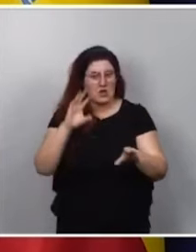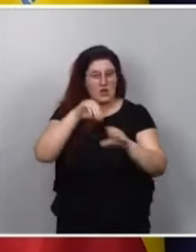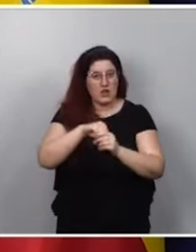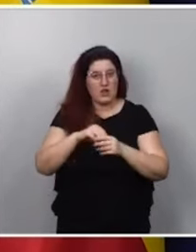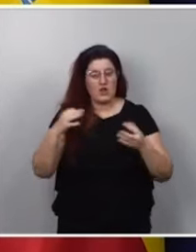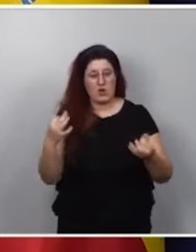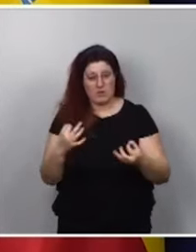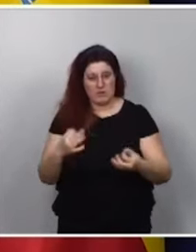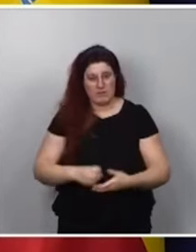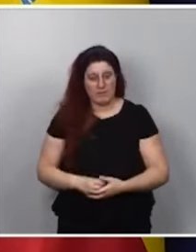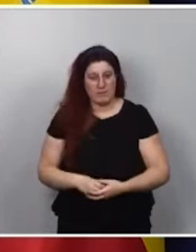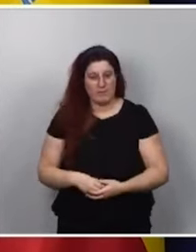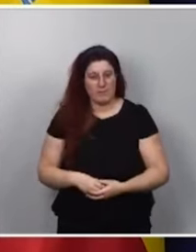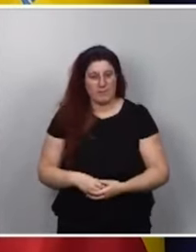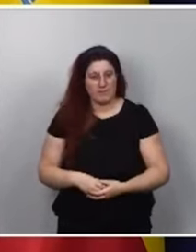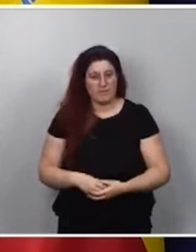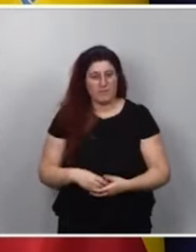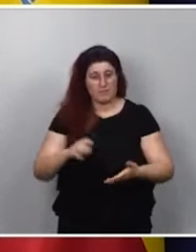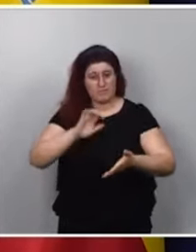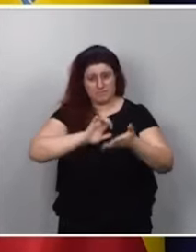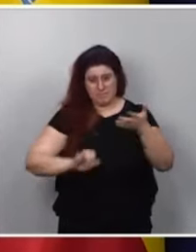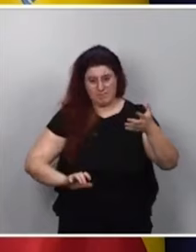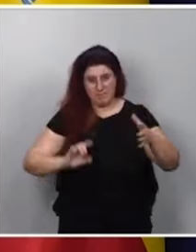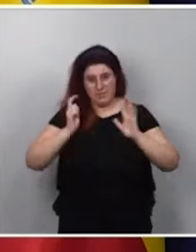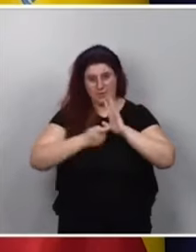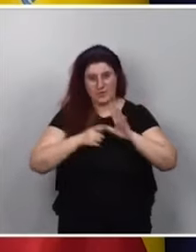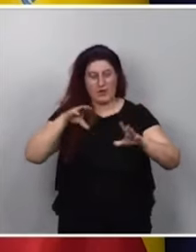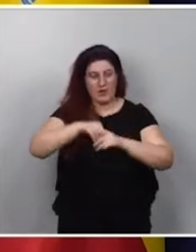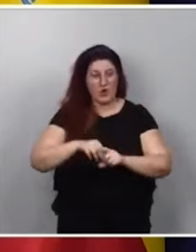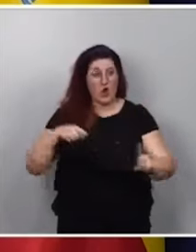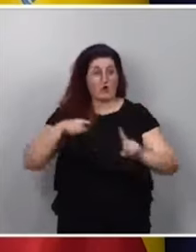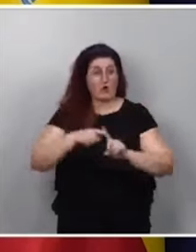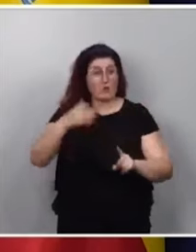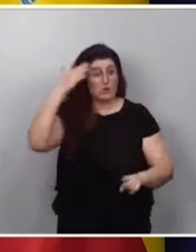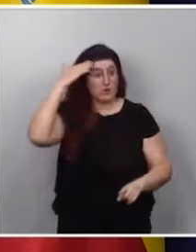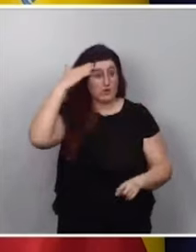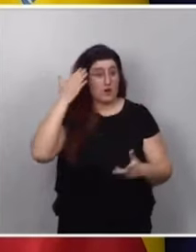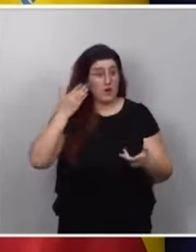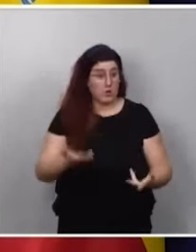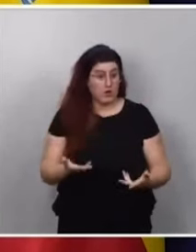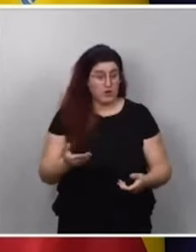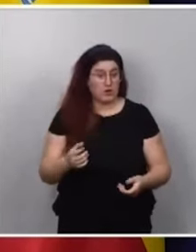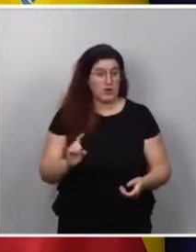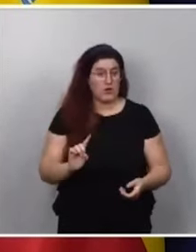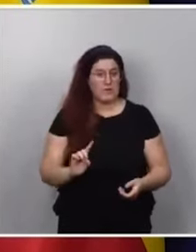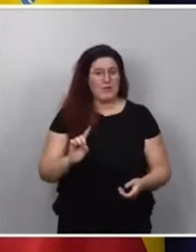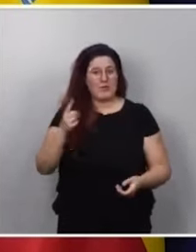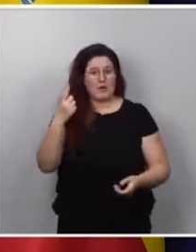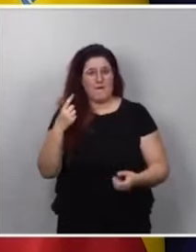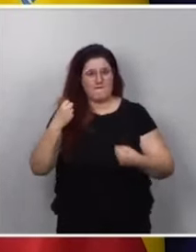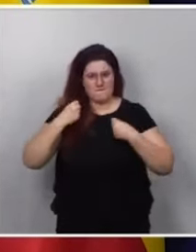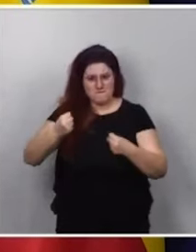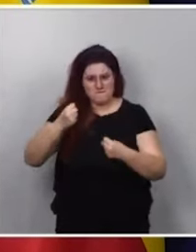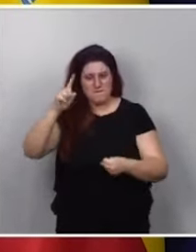incluyen el texto legislativo. Miren, el primer objetivo es fortalecer y poner en valor toda la cadena